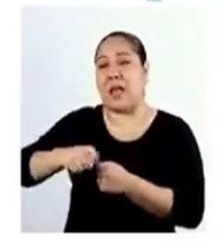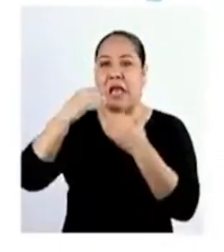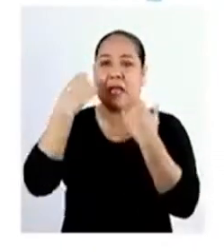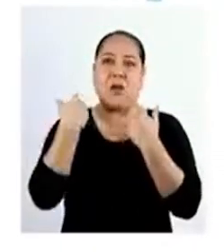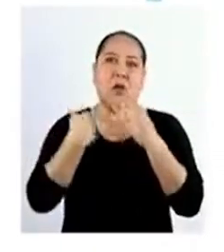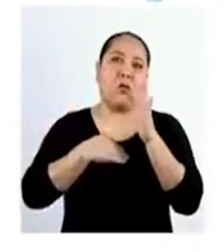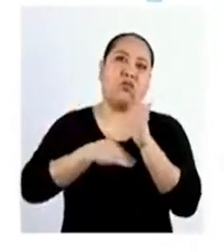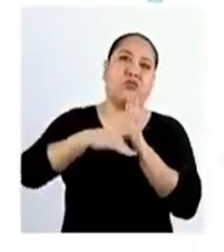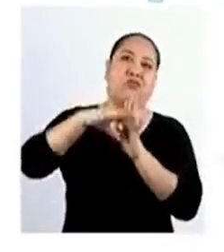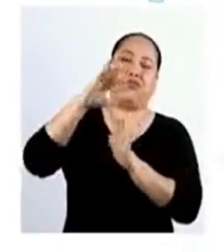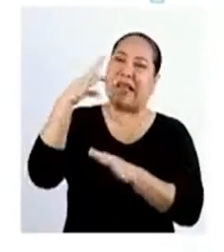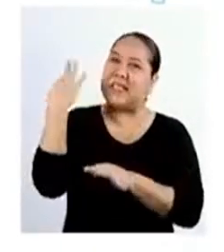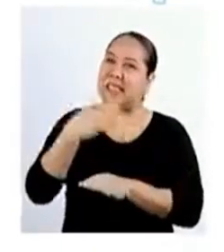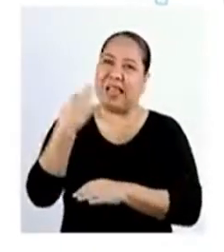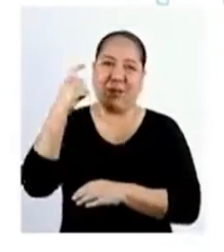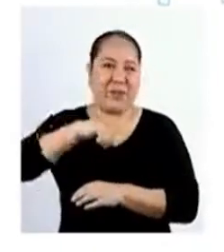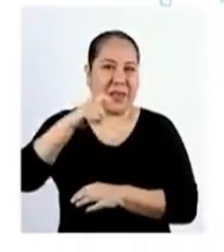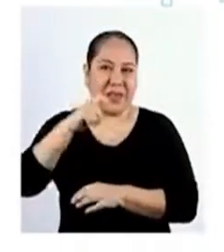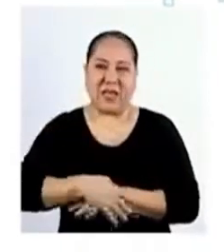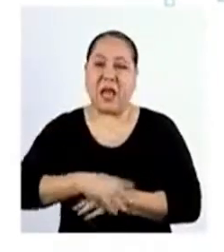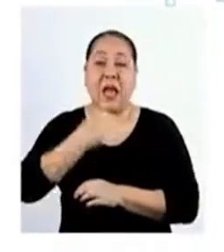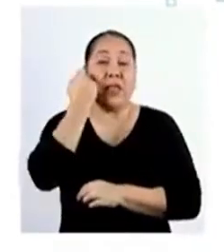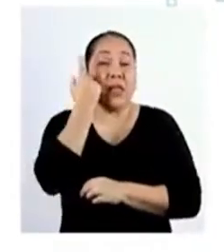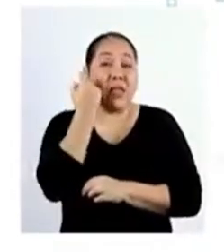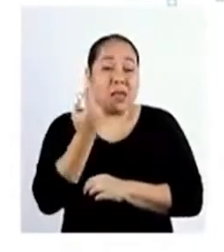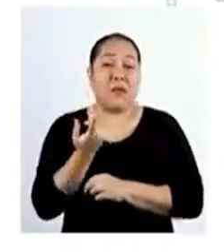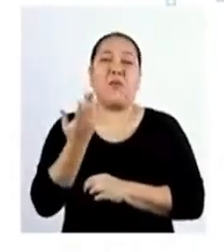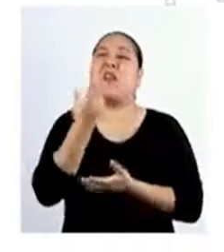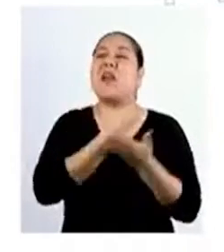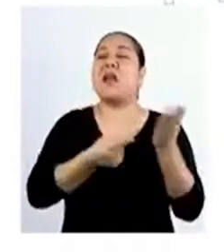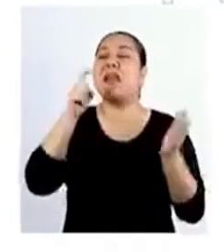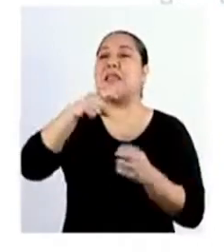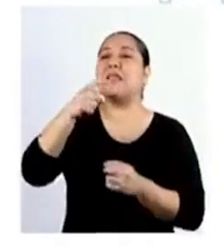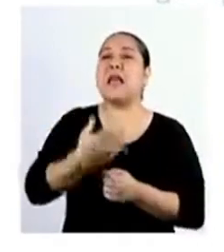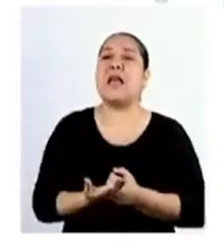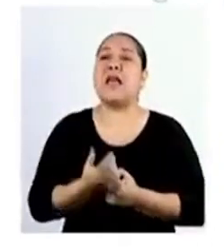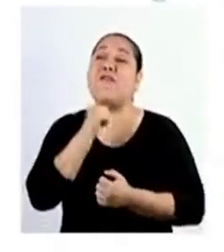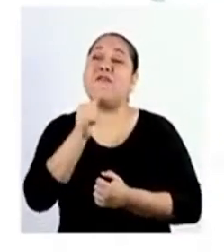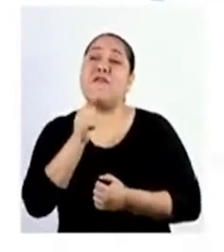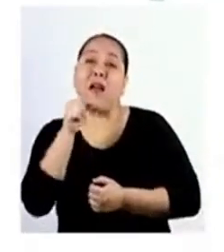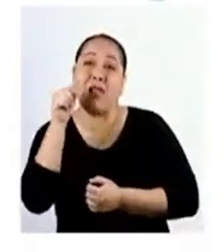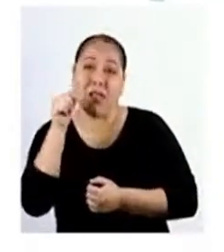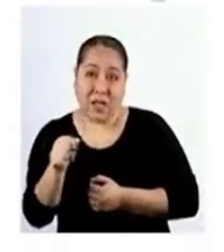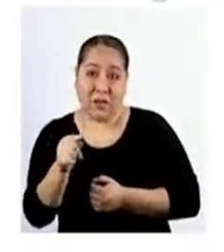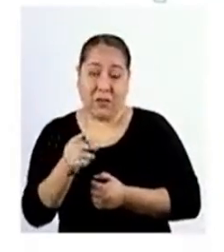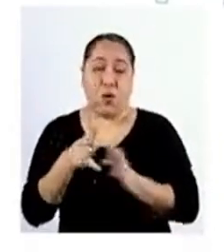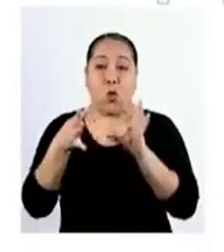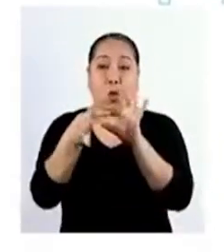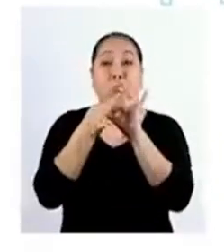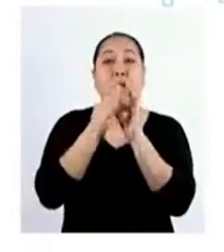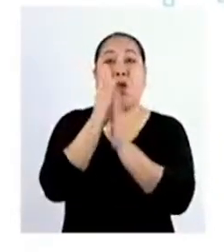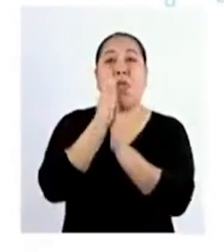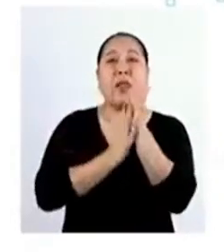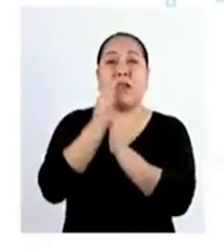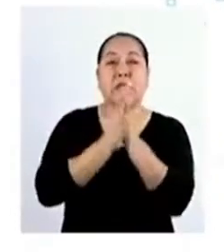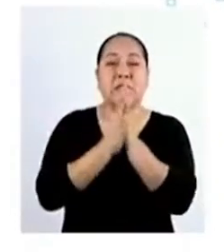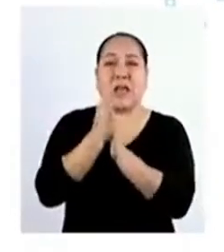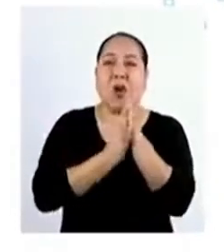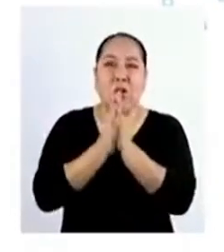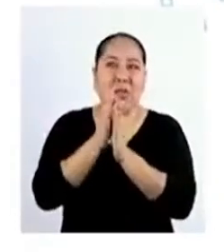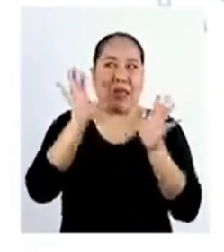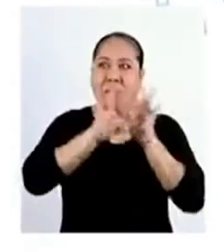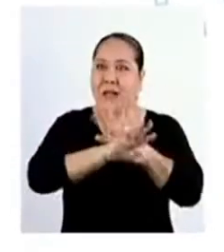ilimitadas. Entendemos por necesidad la sensación de carencia unida al deseo de